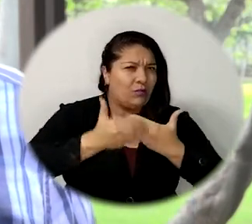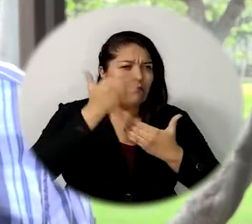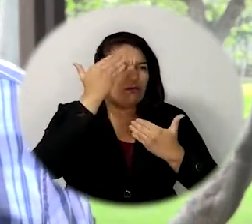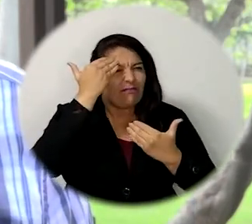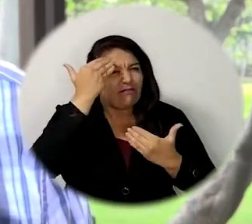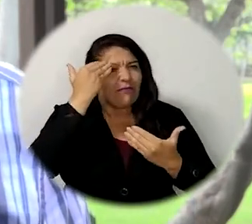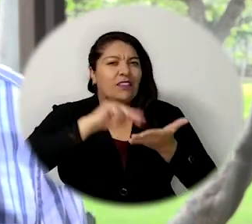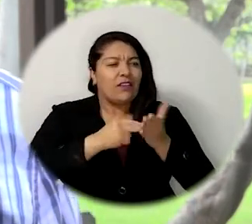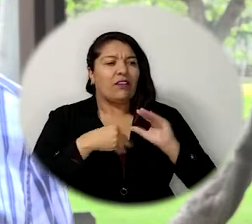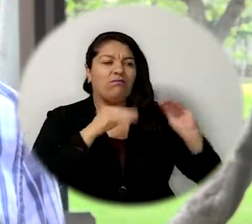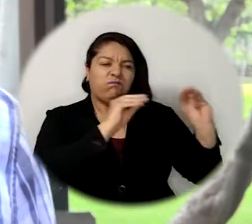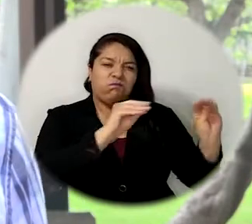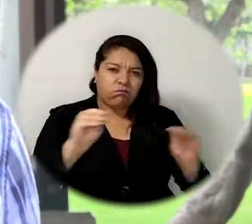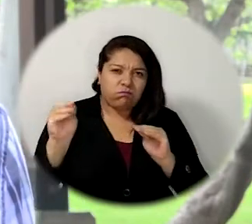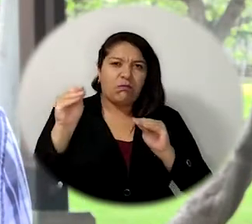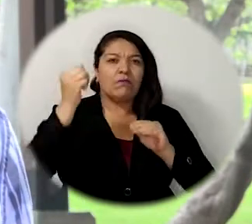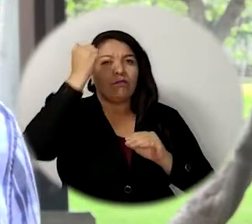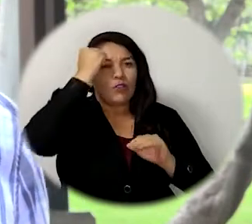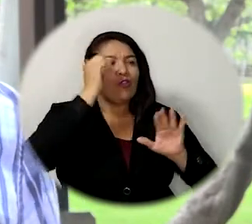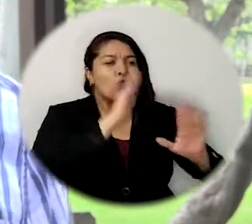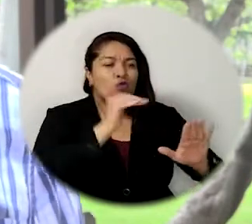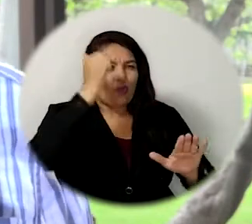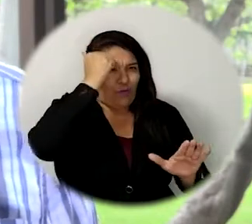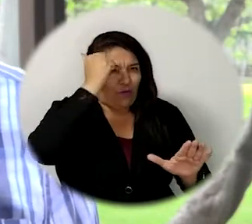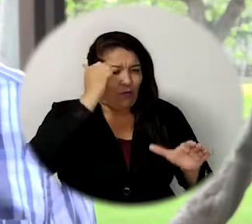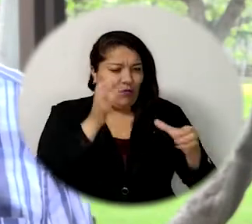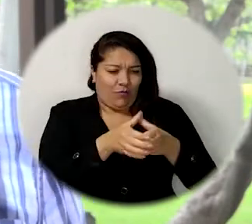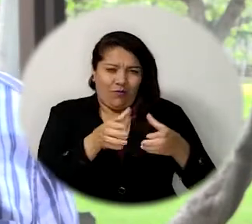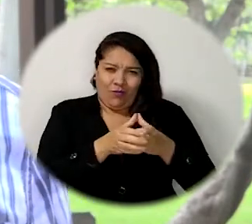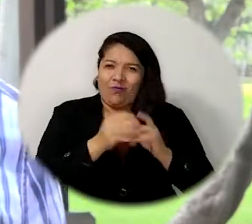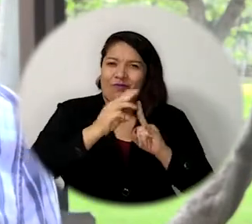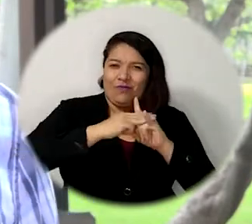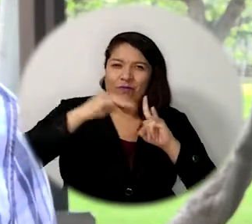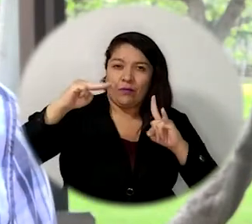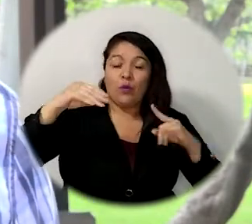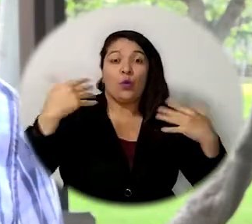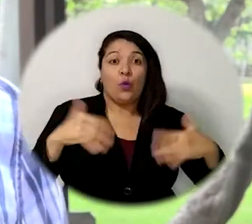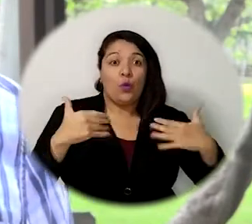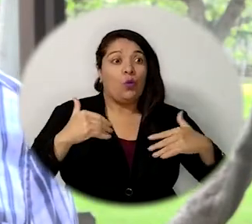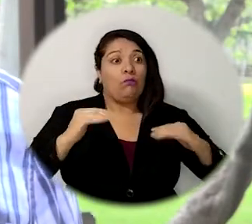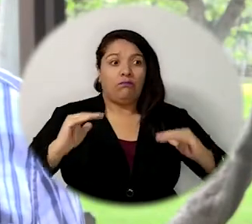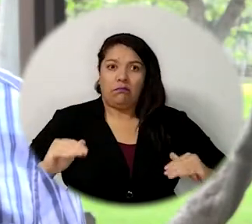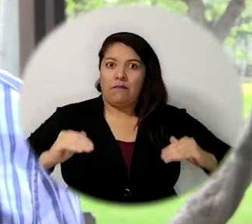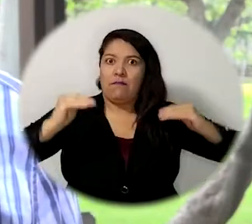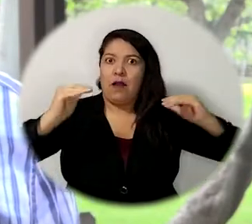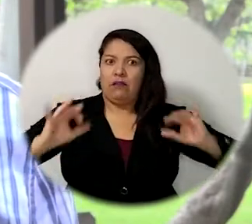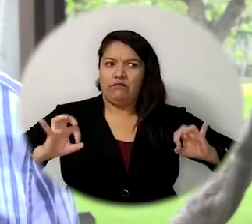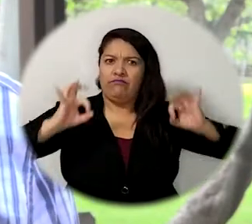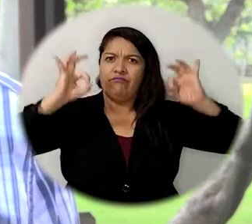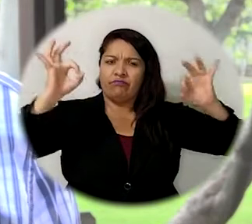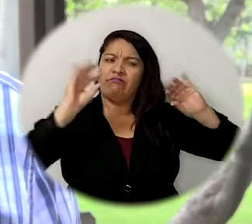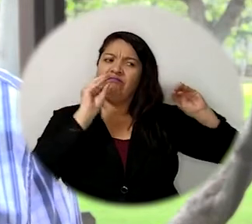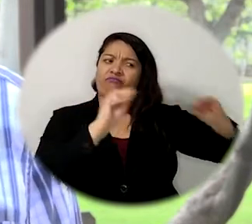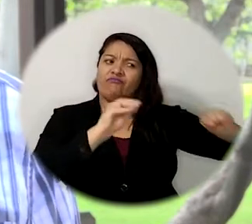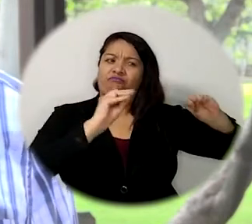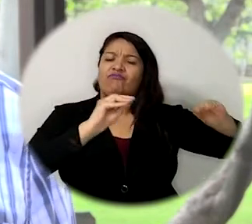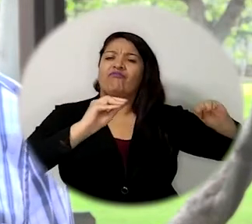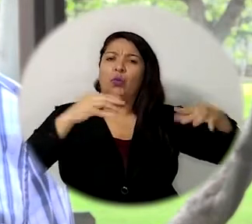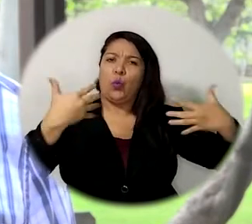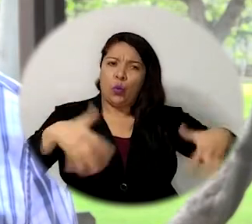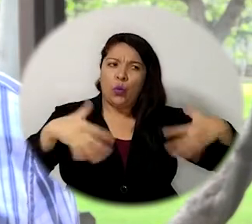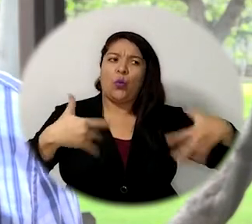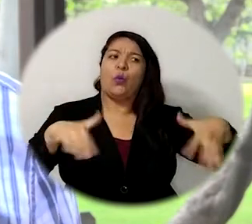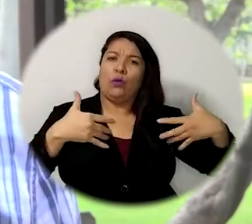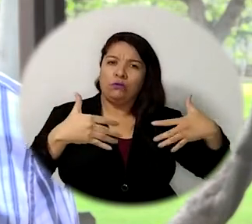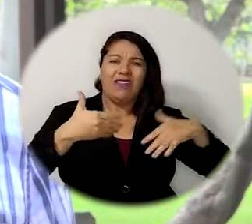es en la cualificación, en la formación de nuestros docentes, seguramente está mucho más elevada desde el punto de vista de sus niveles de formación que